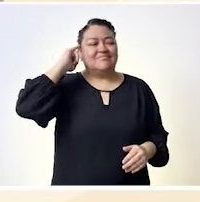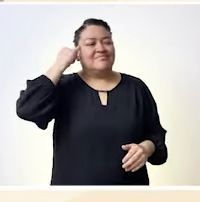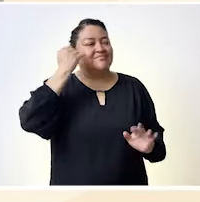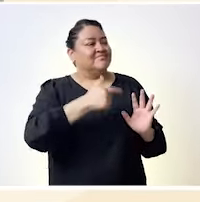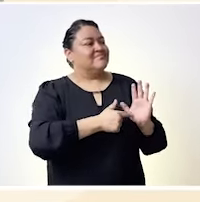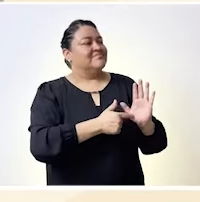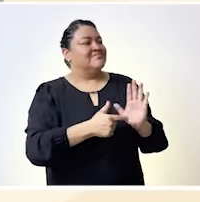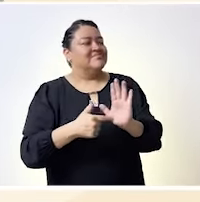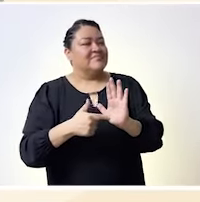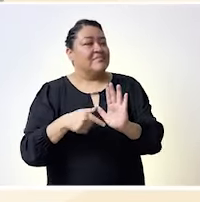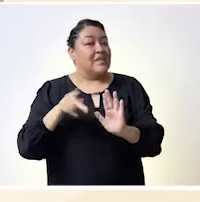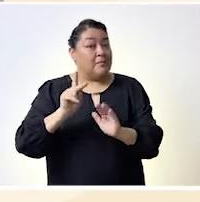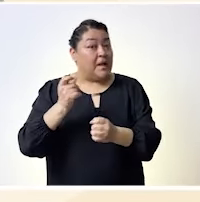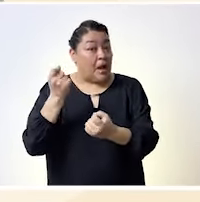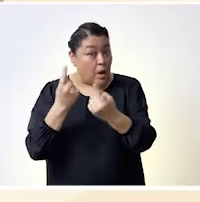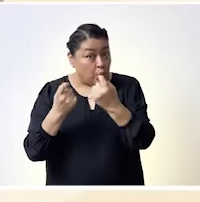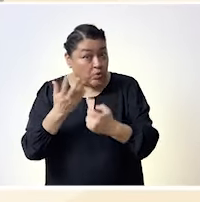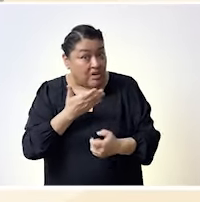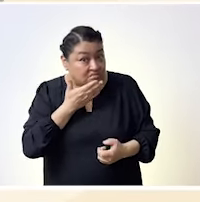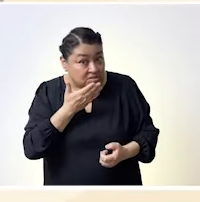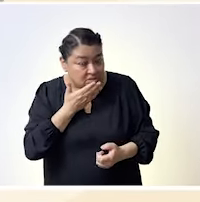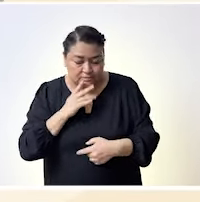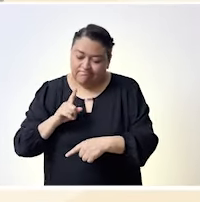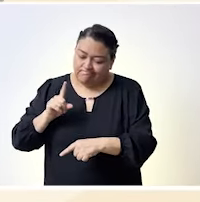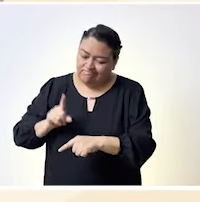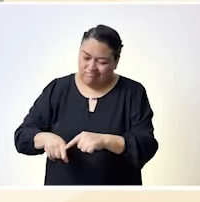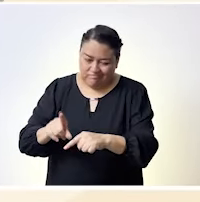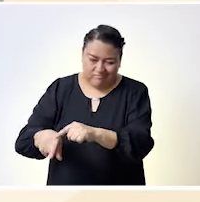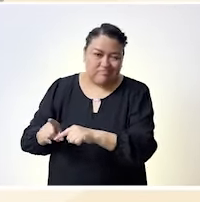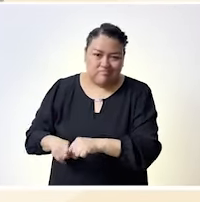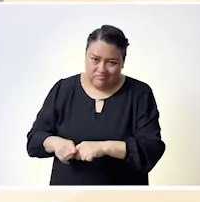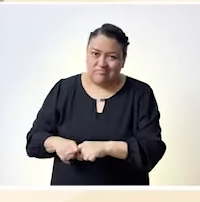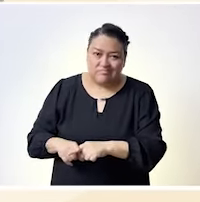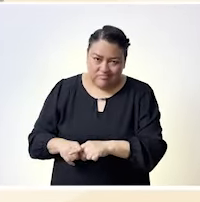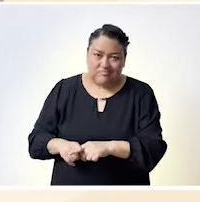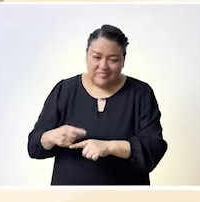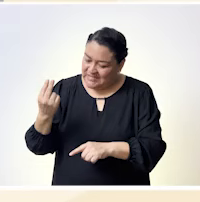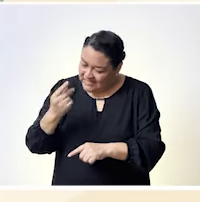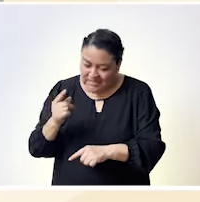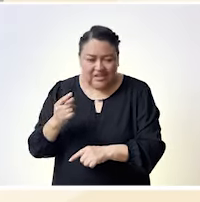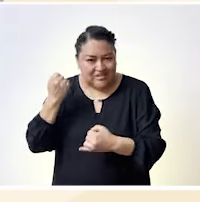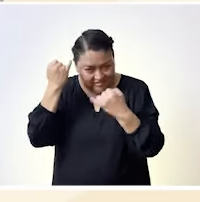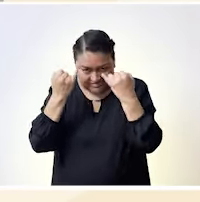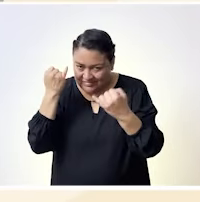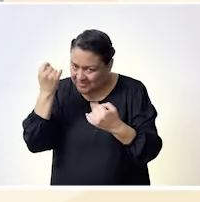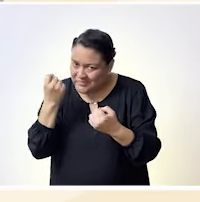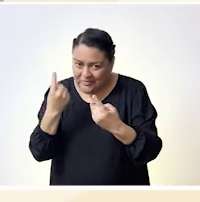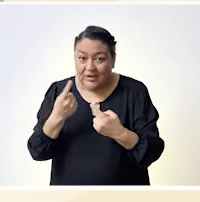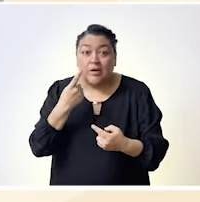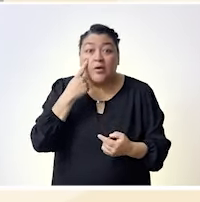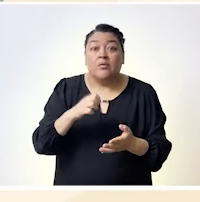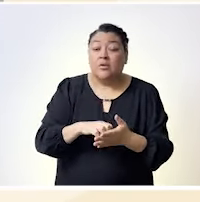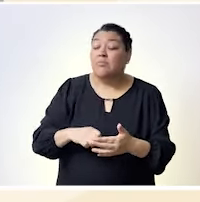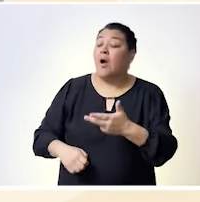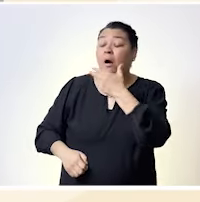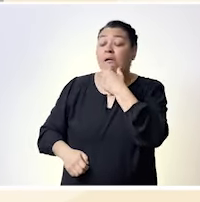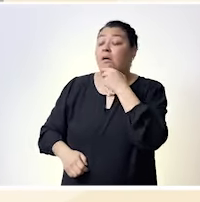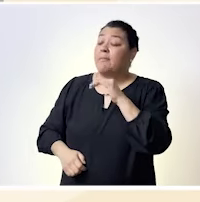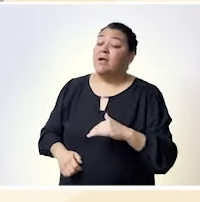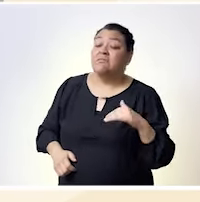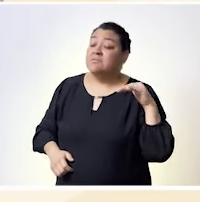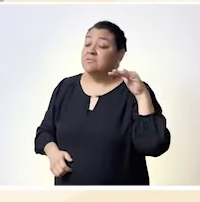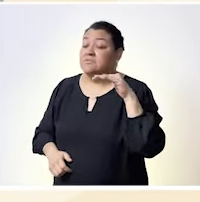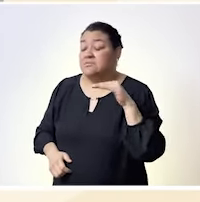en algún momento alguien me dijo que yo no tenía derecho a enseñar que yo no tenía derecho a